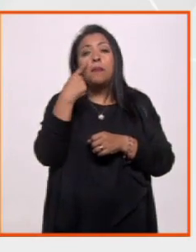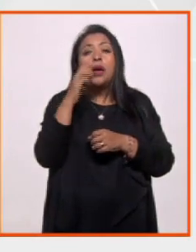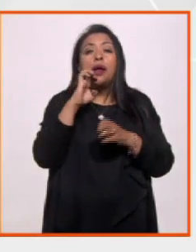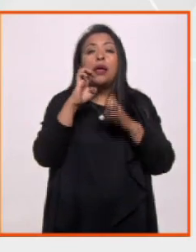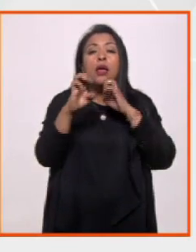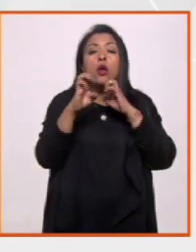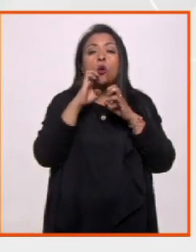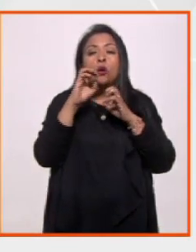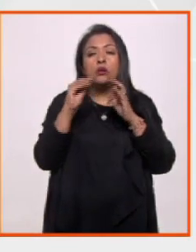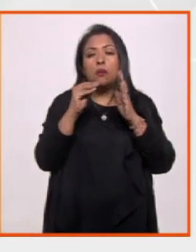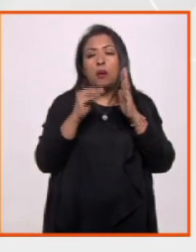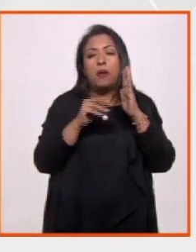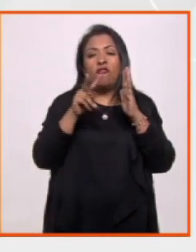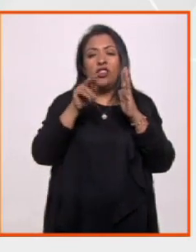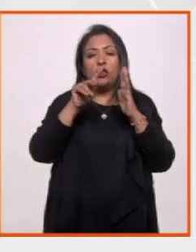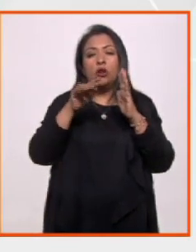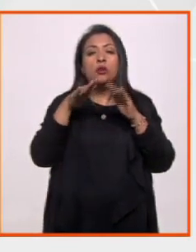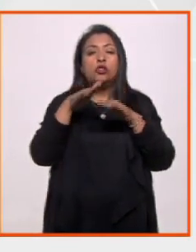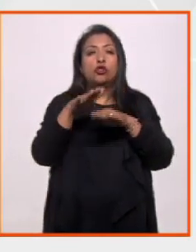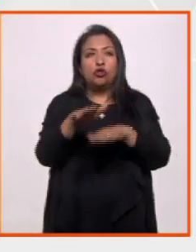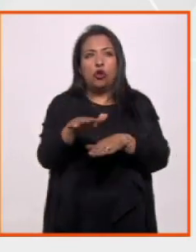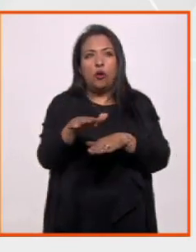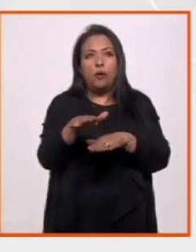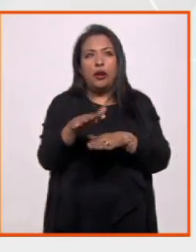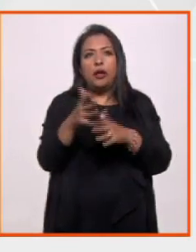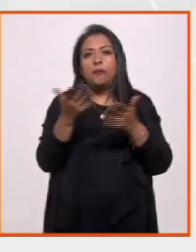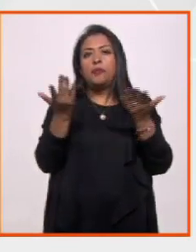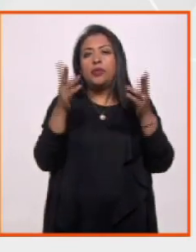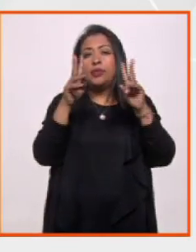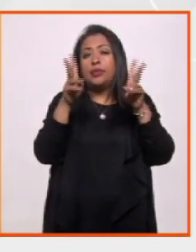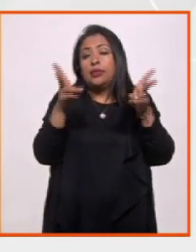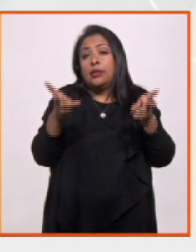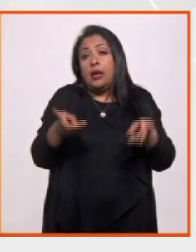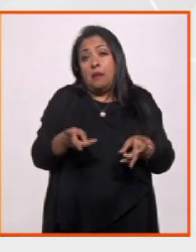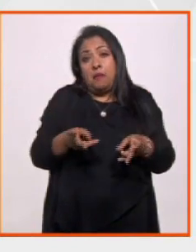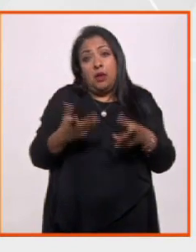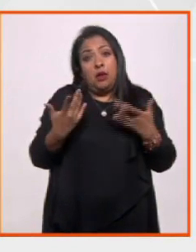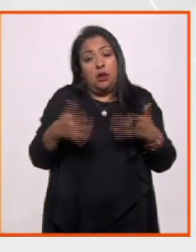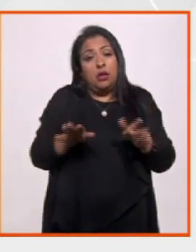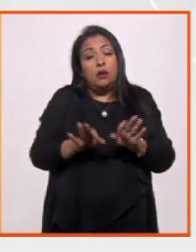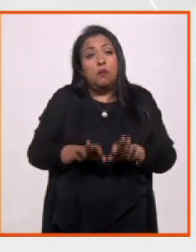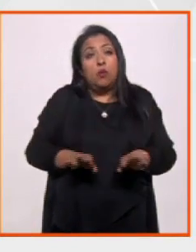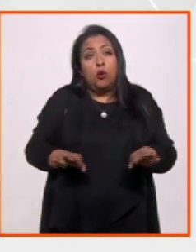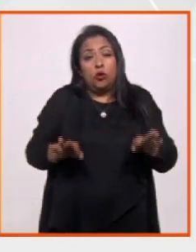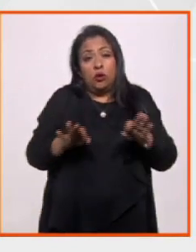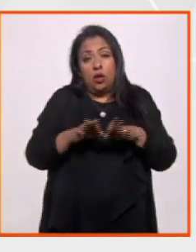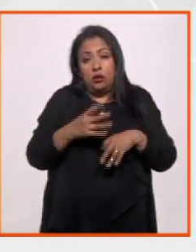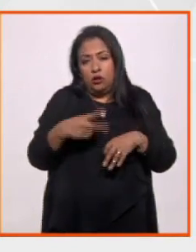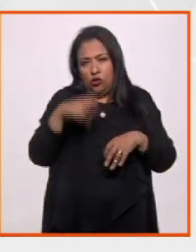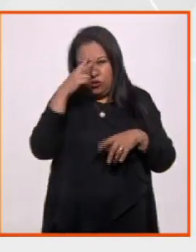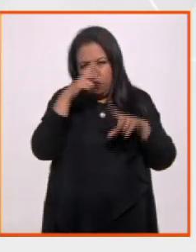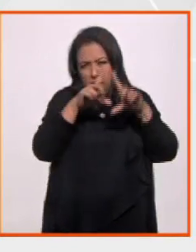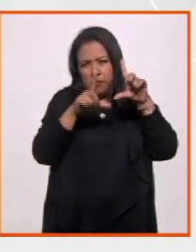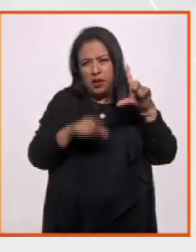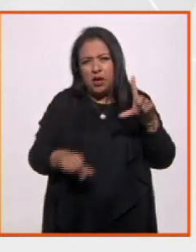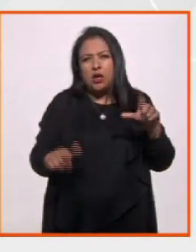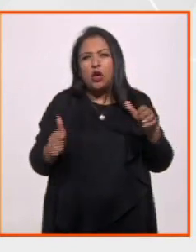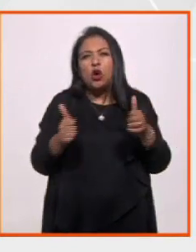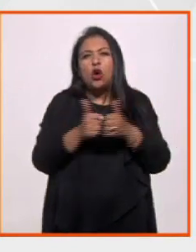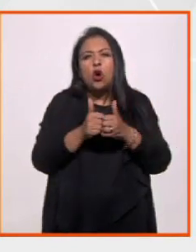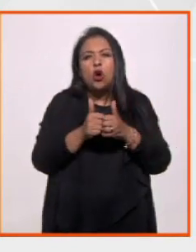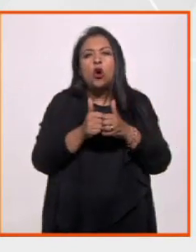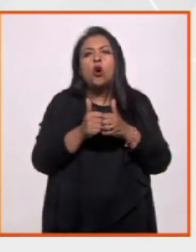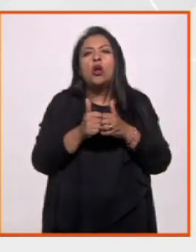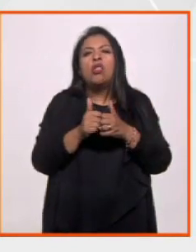la encuesta que realizó Víctor Gaspar en torno a, bueno, este tema tan importante en México que tiene que ver con